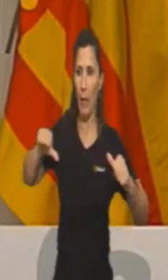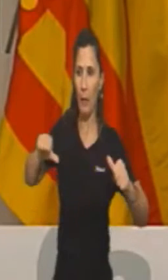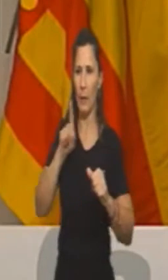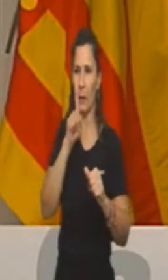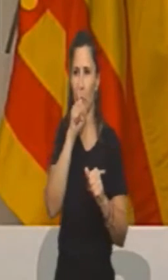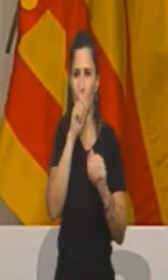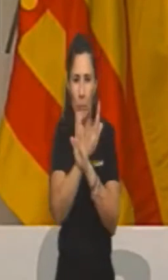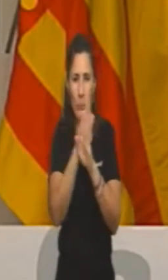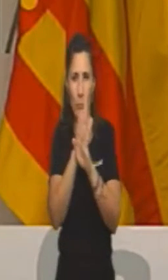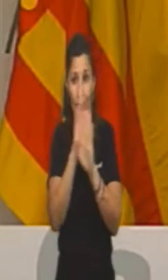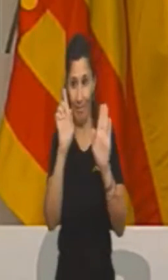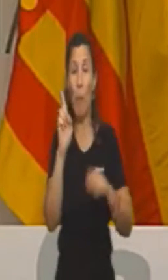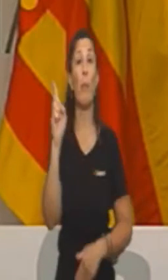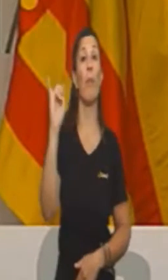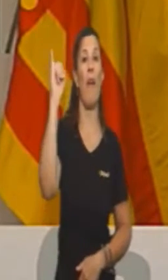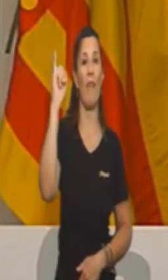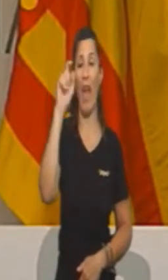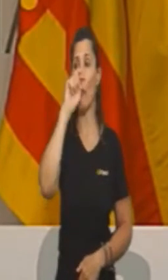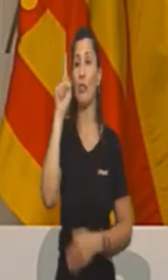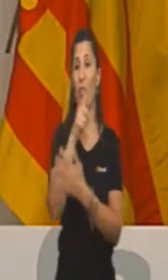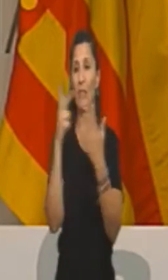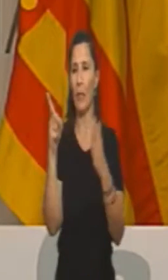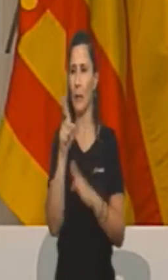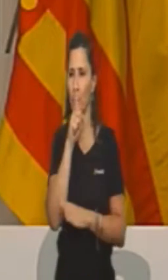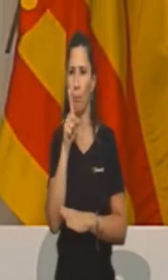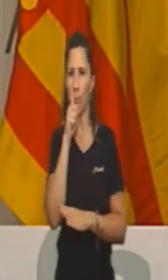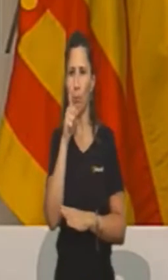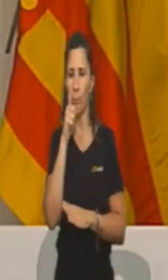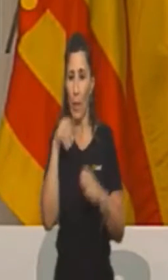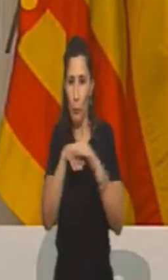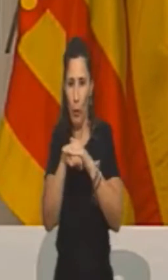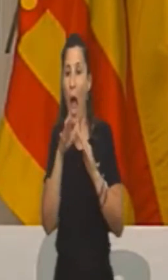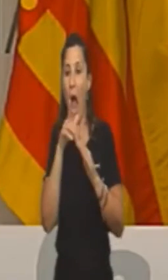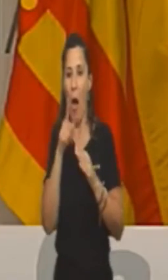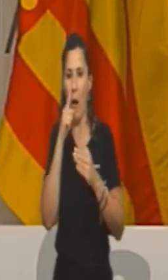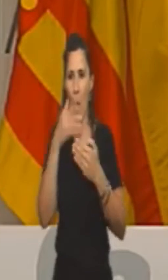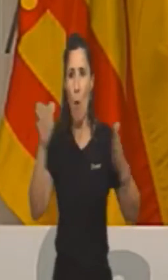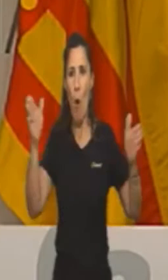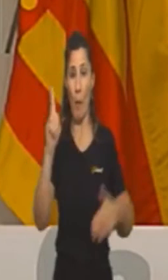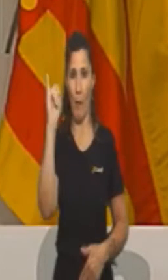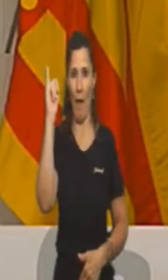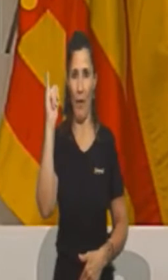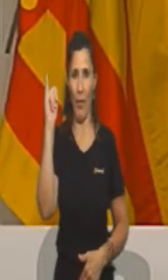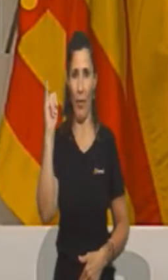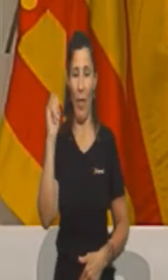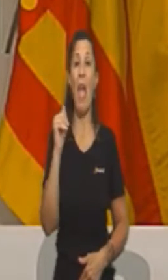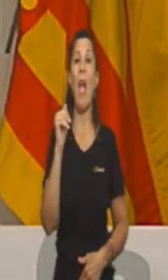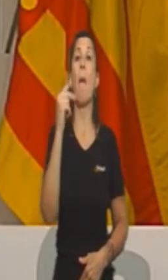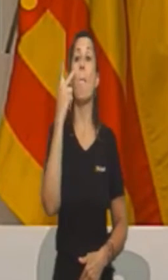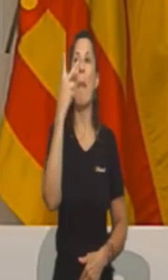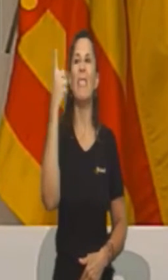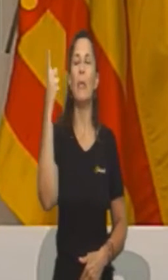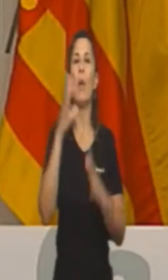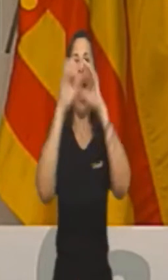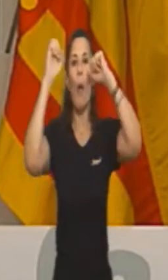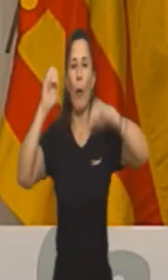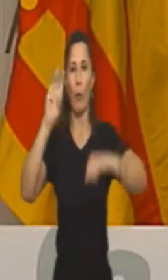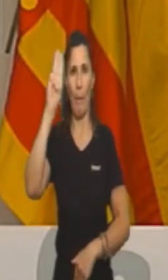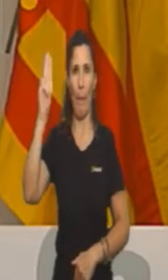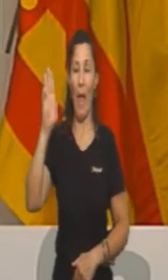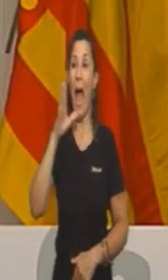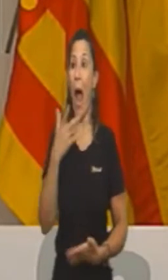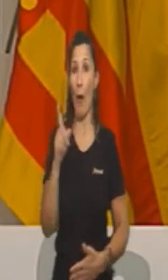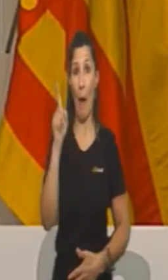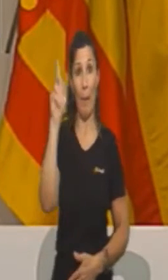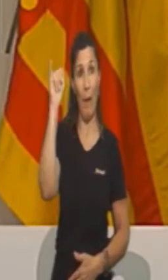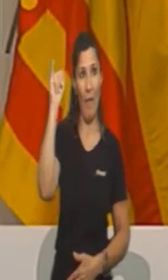se publica por primera vez en 17 años. El PP aprobó 21 acuerdos. 21. Y es